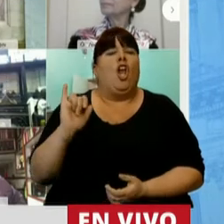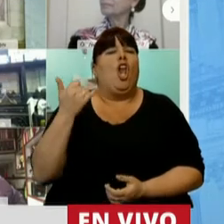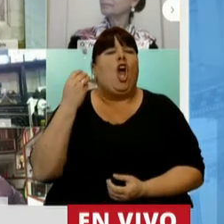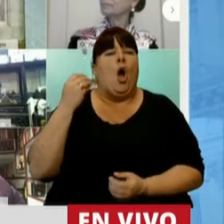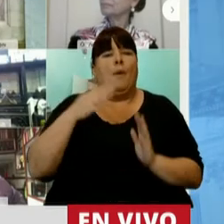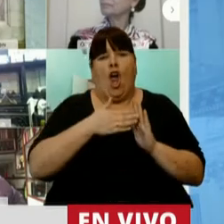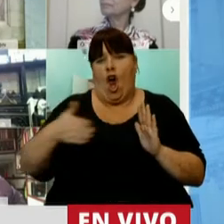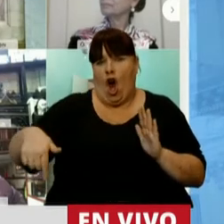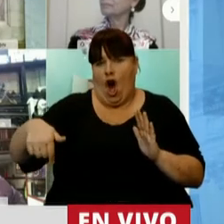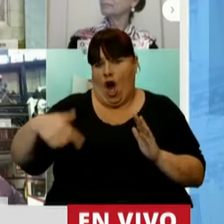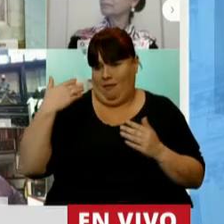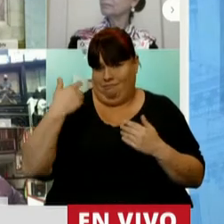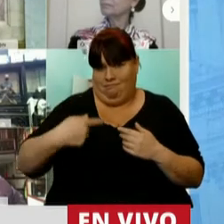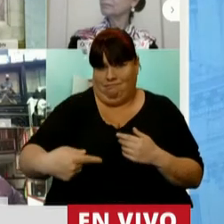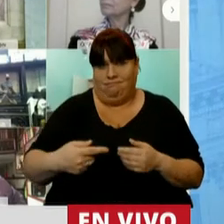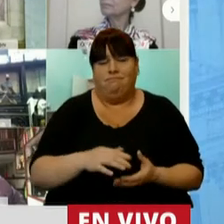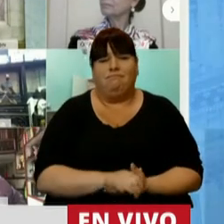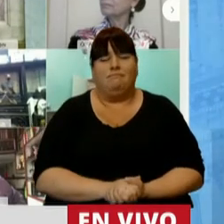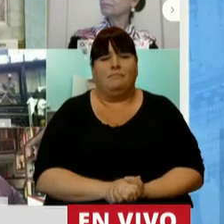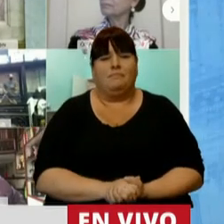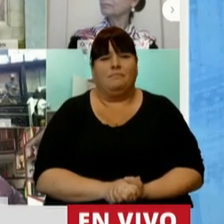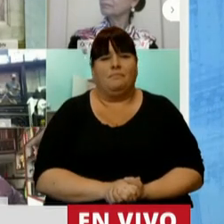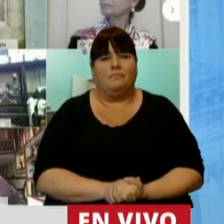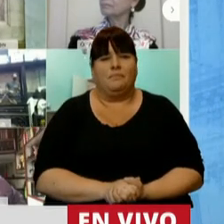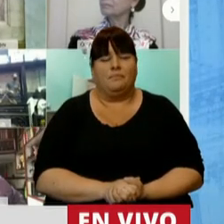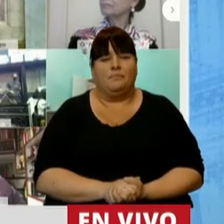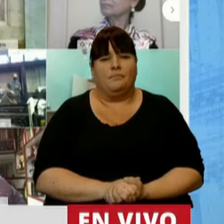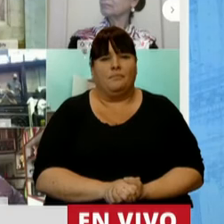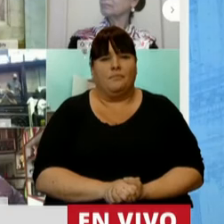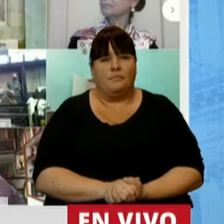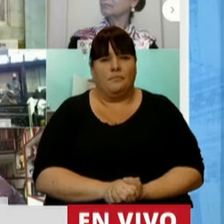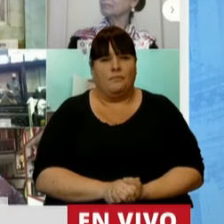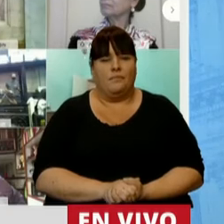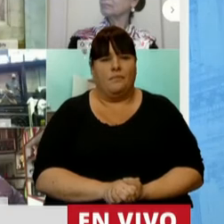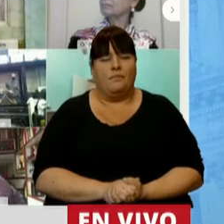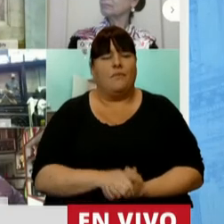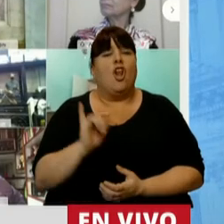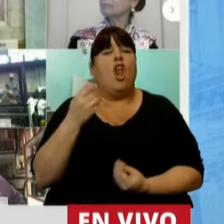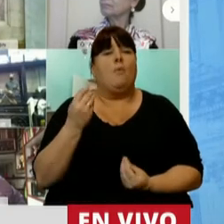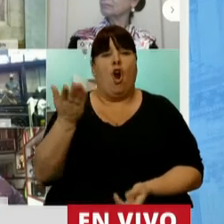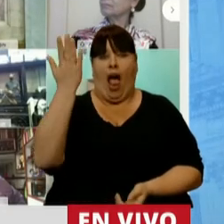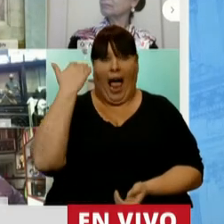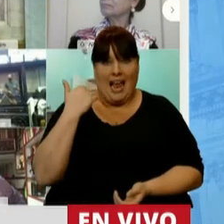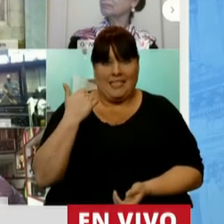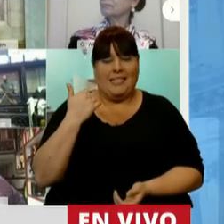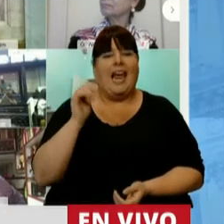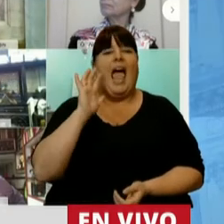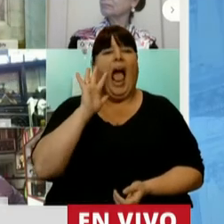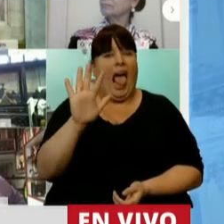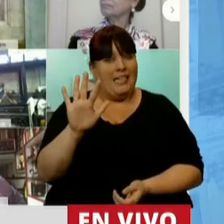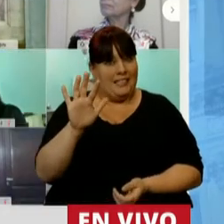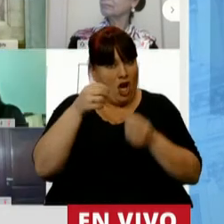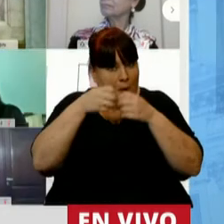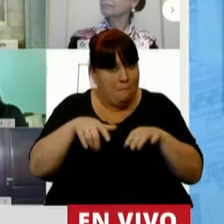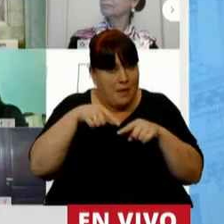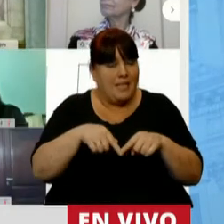pasado en estos días, en estas horas, fue que ayer, a partir de las cinco de la